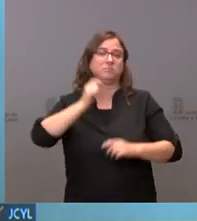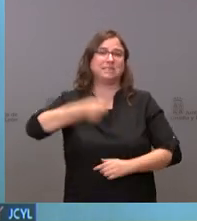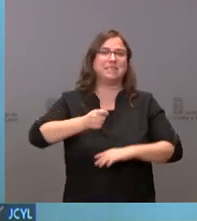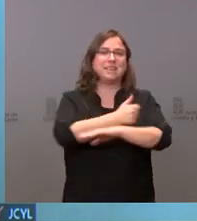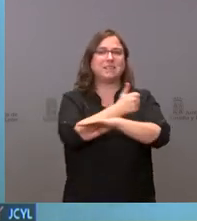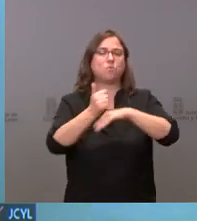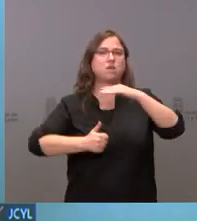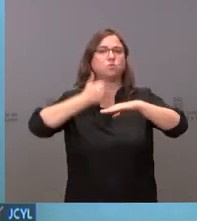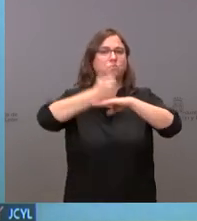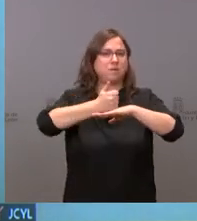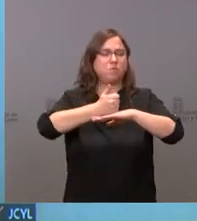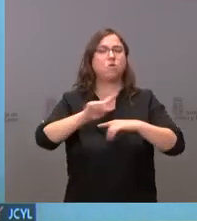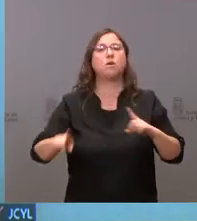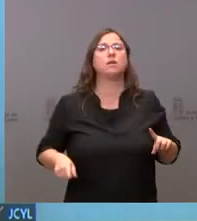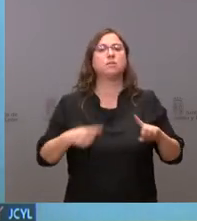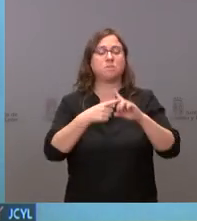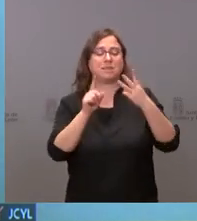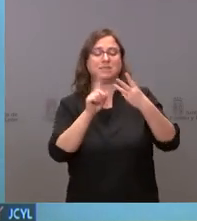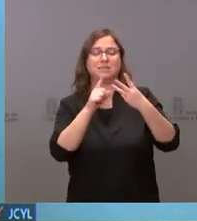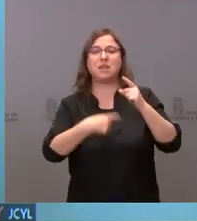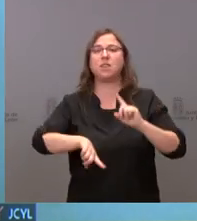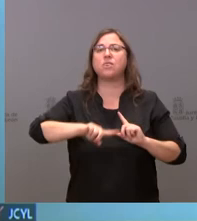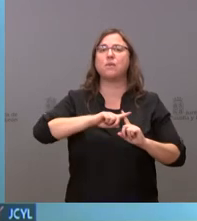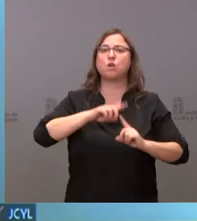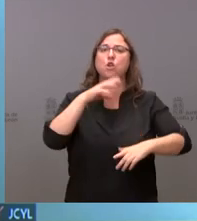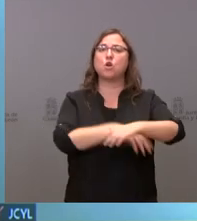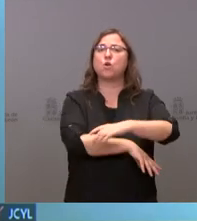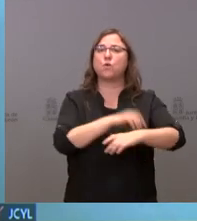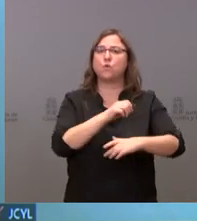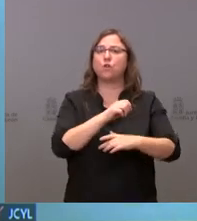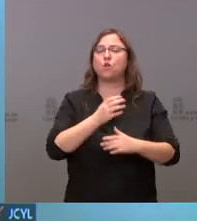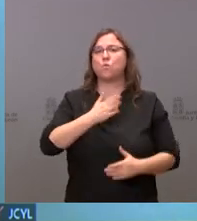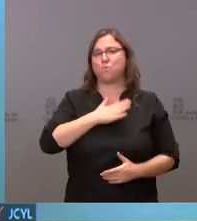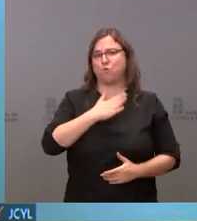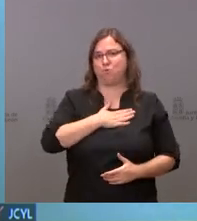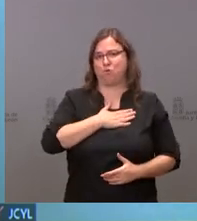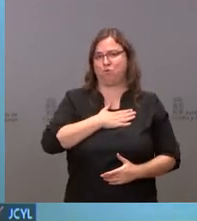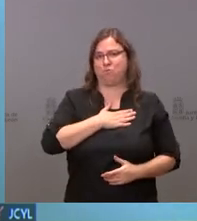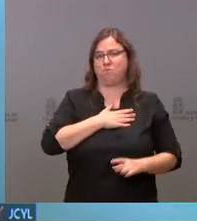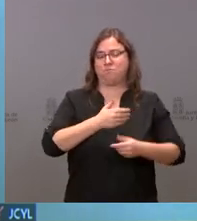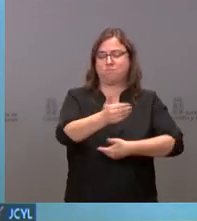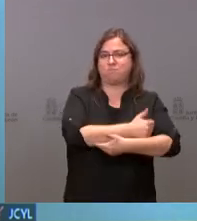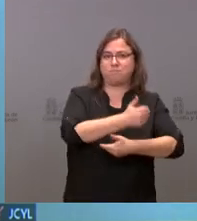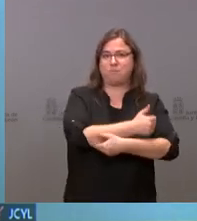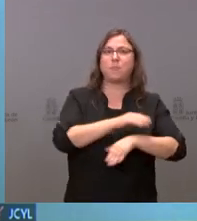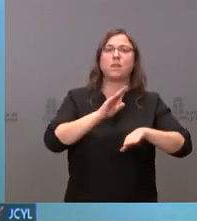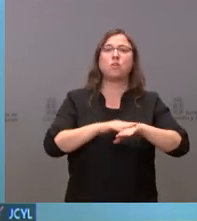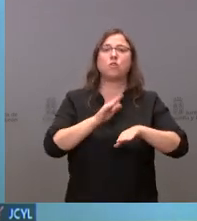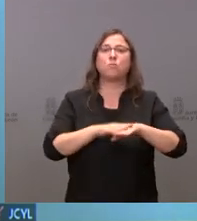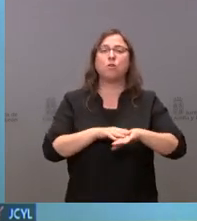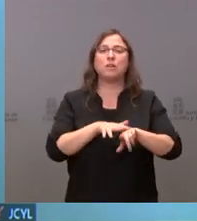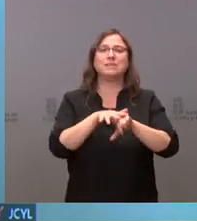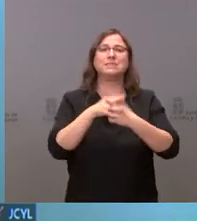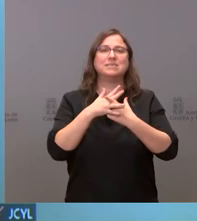y la evolución de los fondos de recaudación de tributos propios y cedidos como consecuencia de la evolución favorable